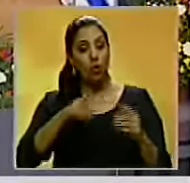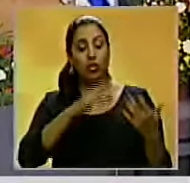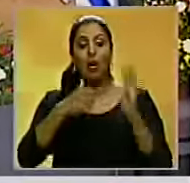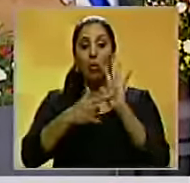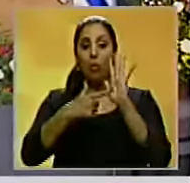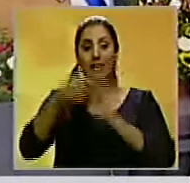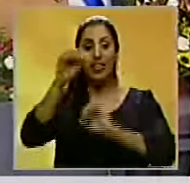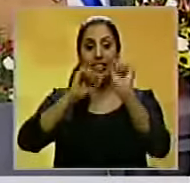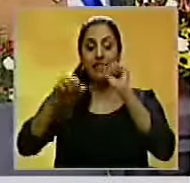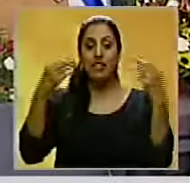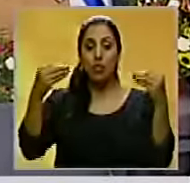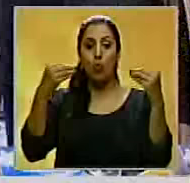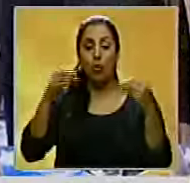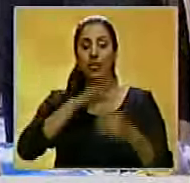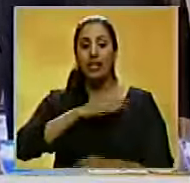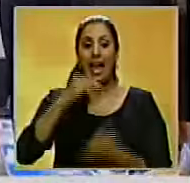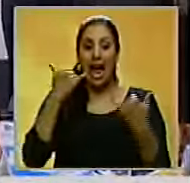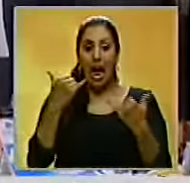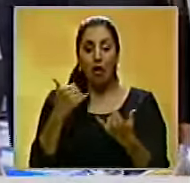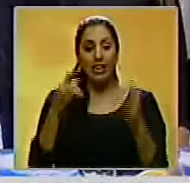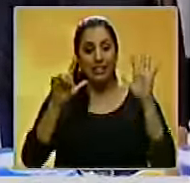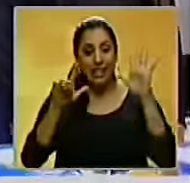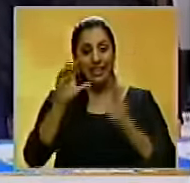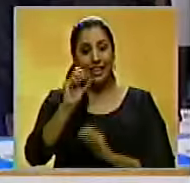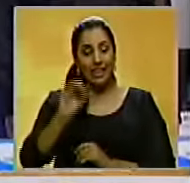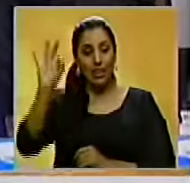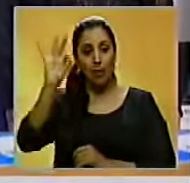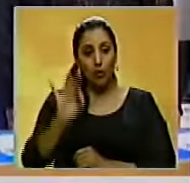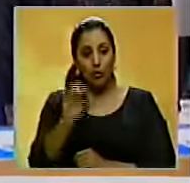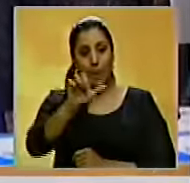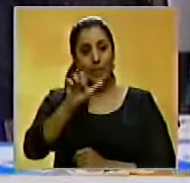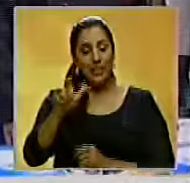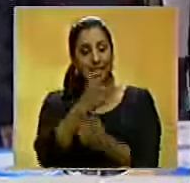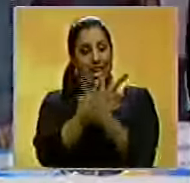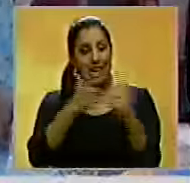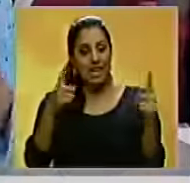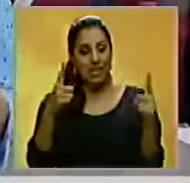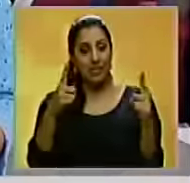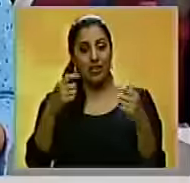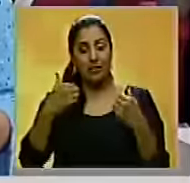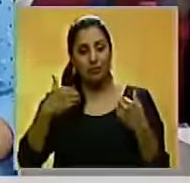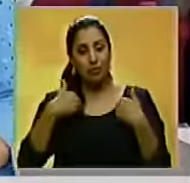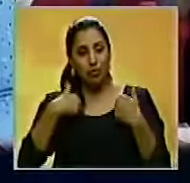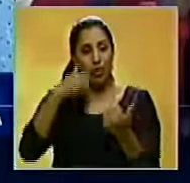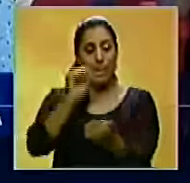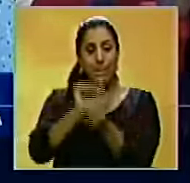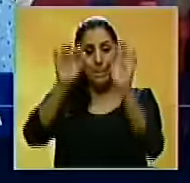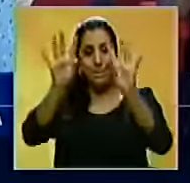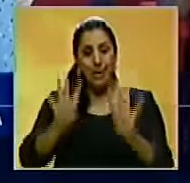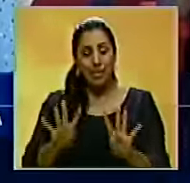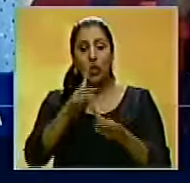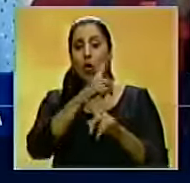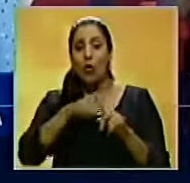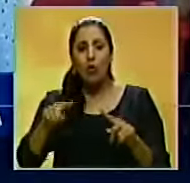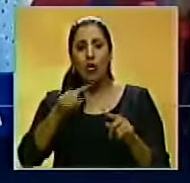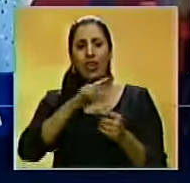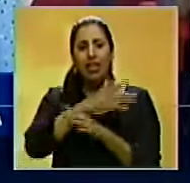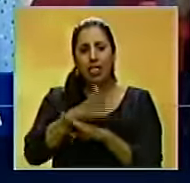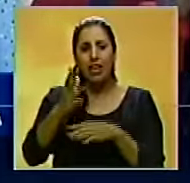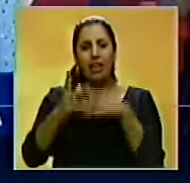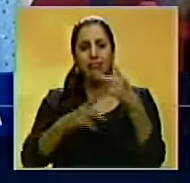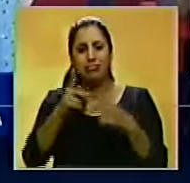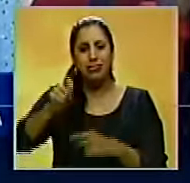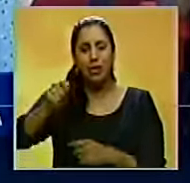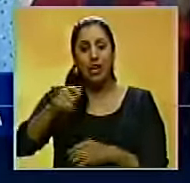señalado que la defensa pública lleva actualmente el 70% de los casos de privados de libertad y que su despacho trabaja para combatir el retardo procesal.